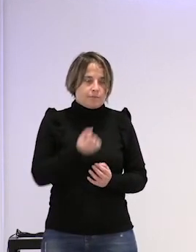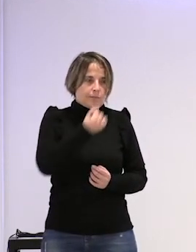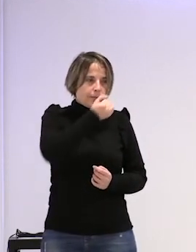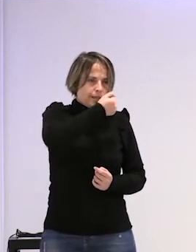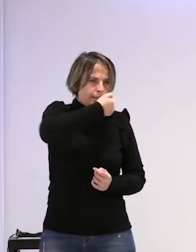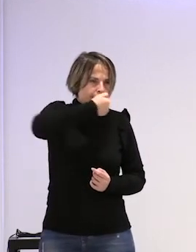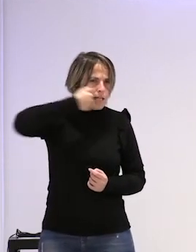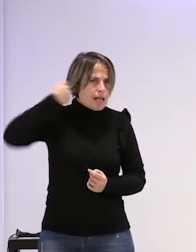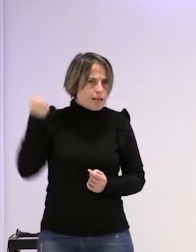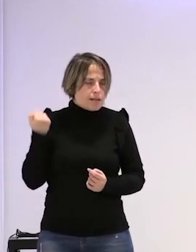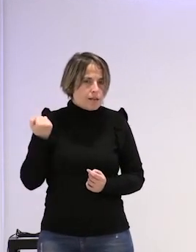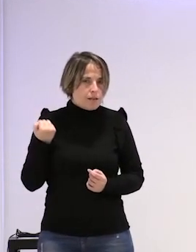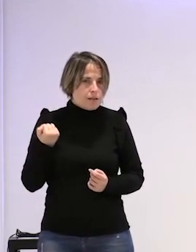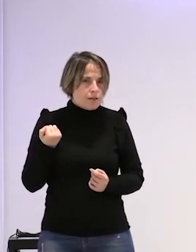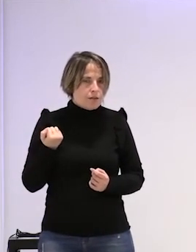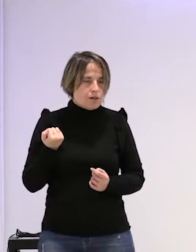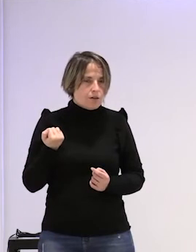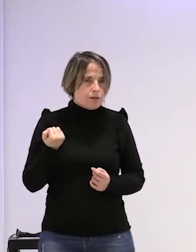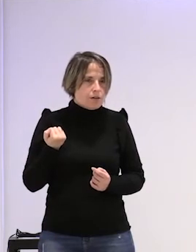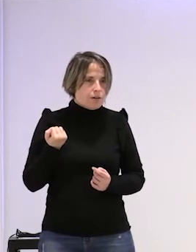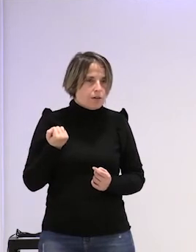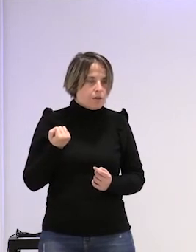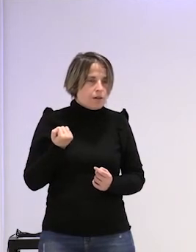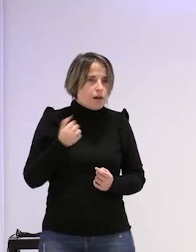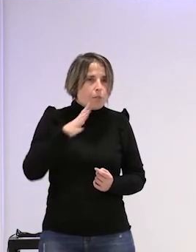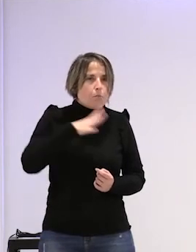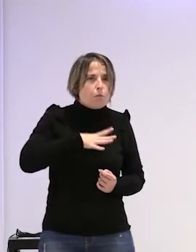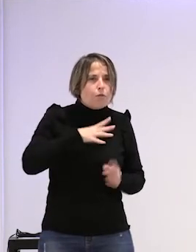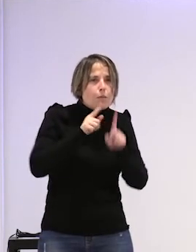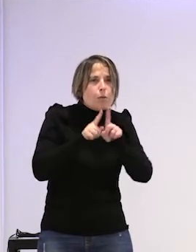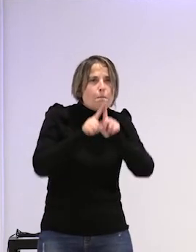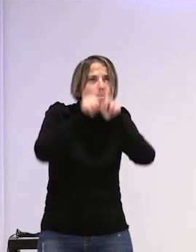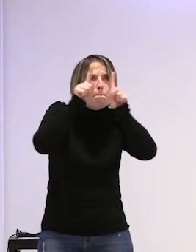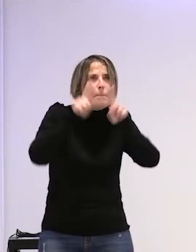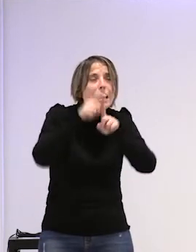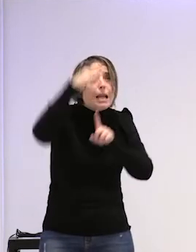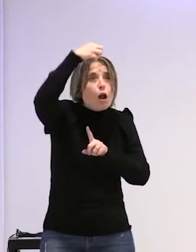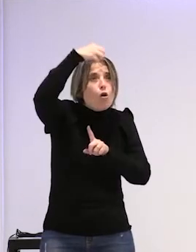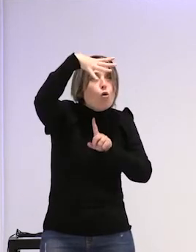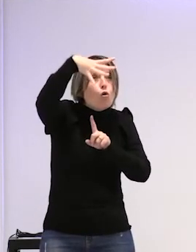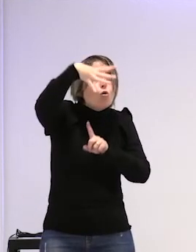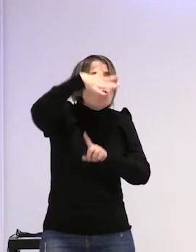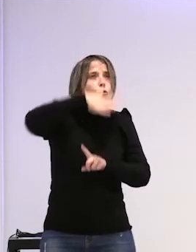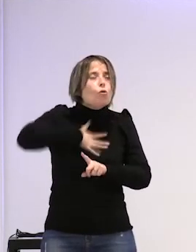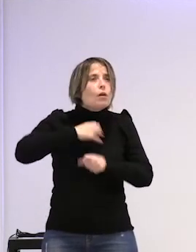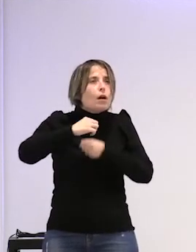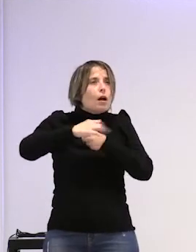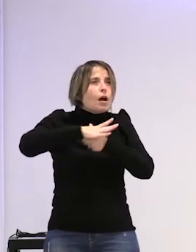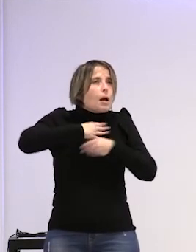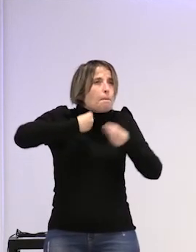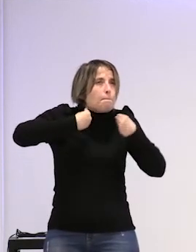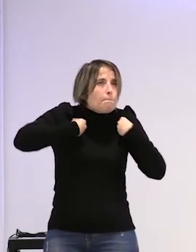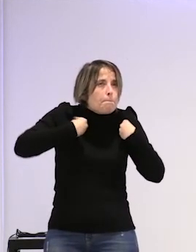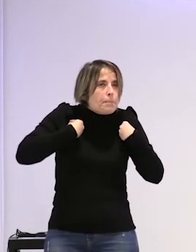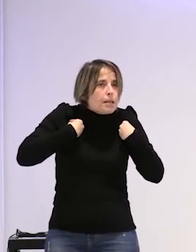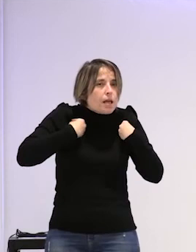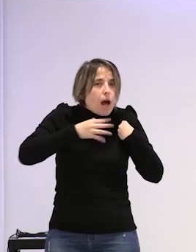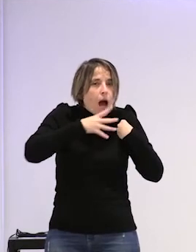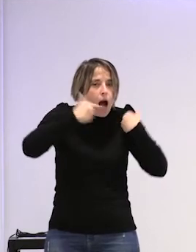silencio que alguien encienda una vela y ponga luz a mi vida porque ahora me volví